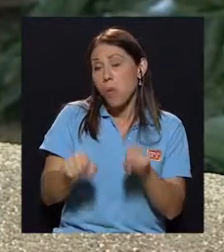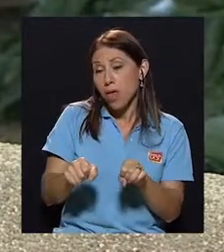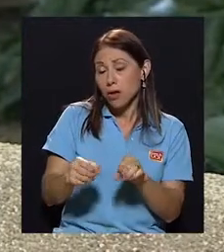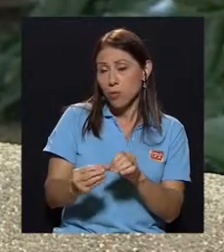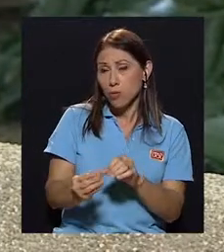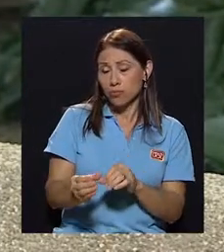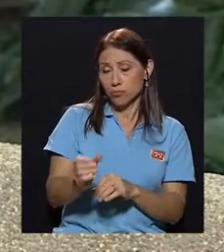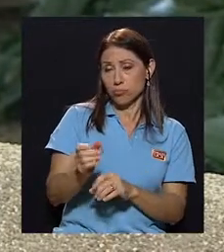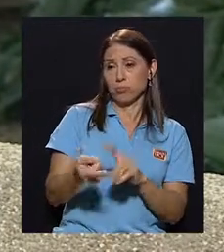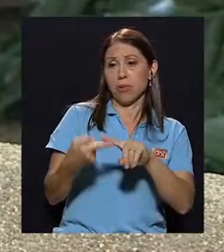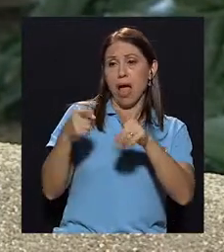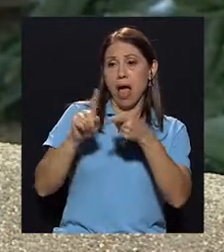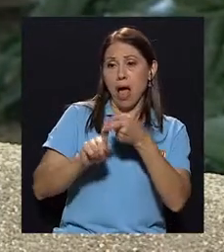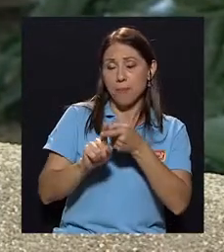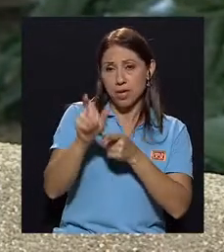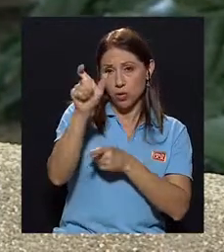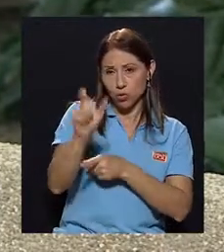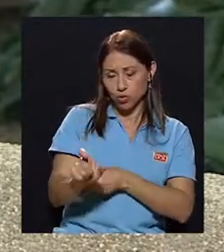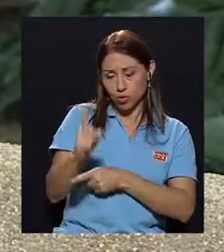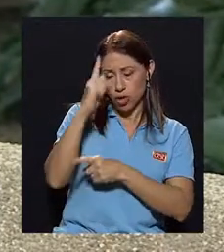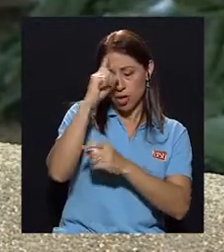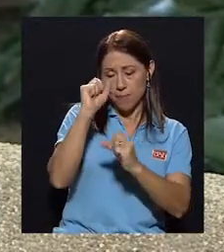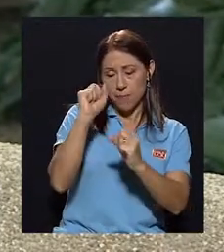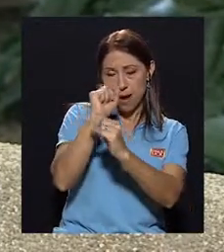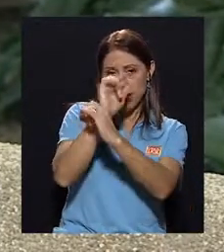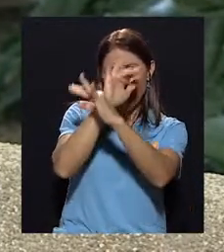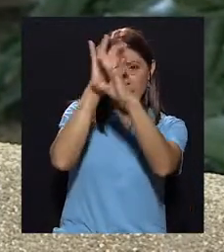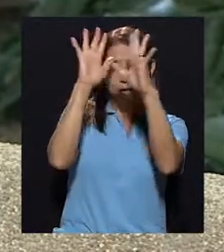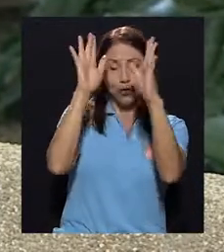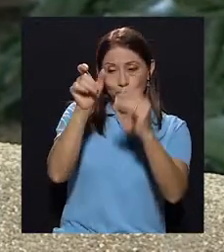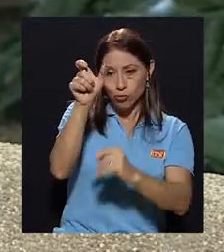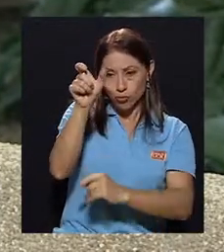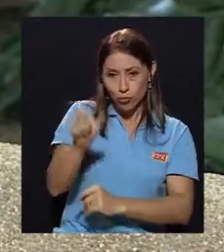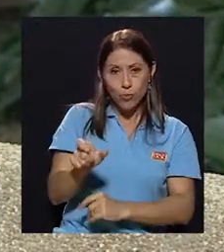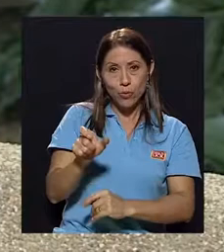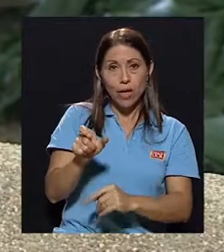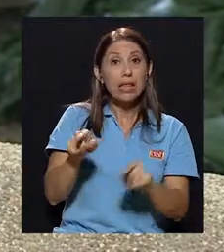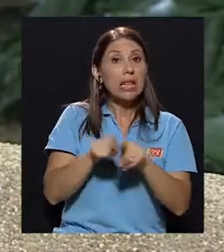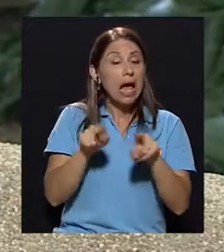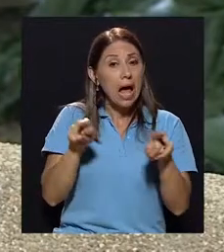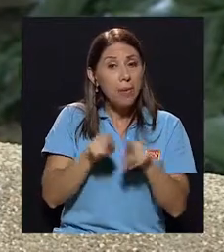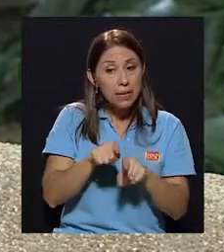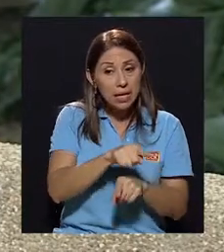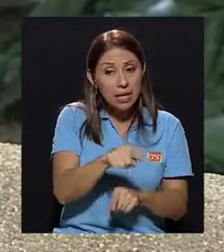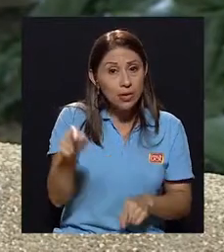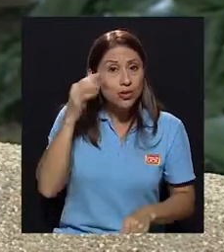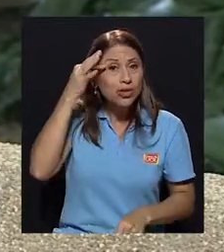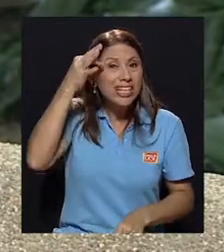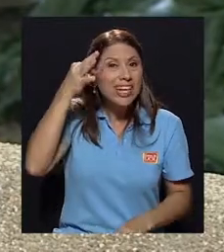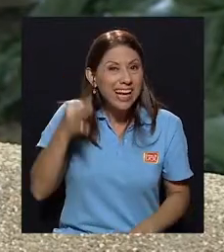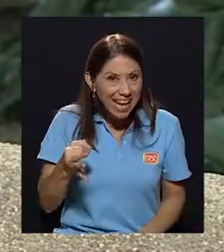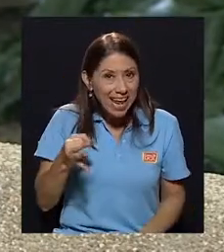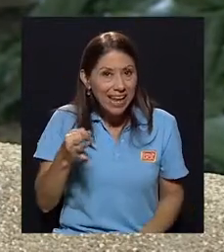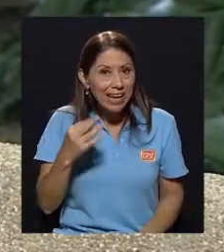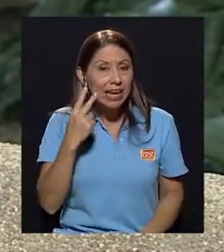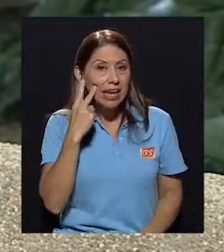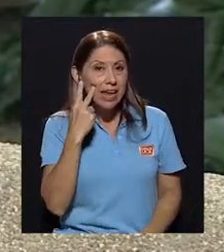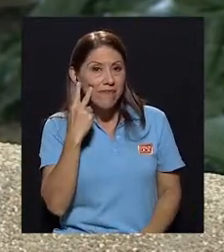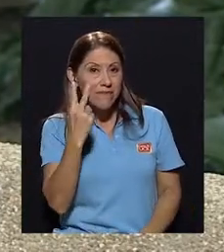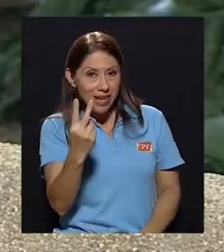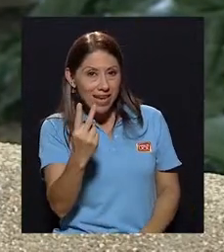imaginarios, incluso en algunos casos hasta creer que ven al objeto